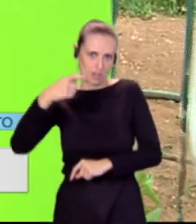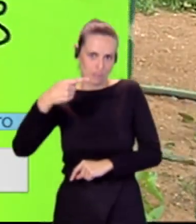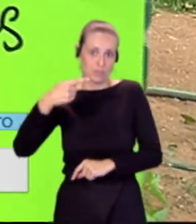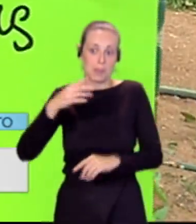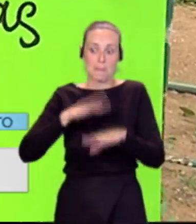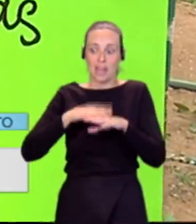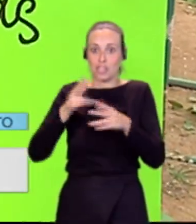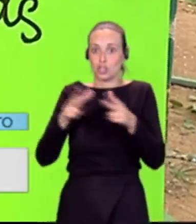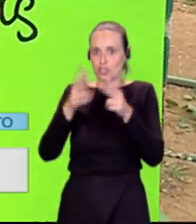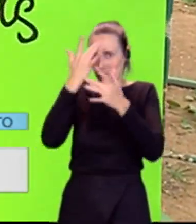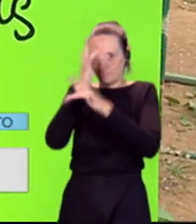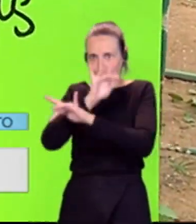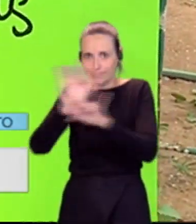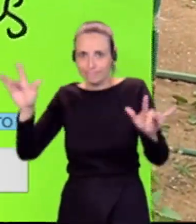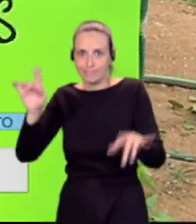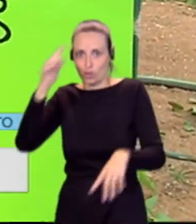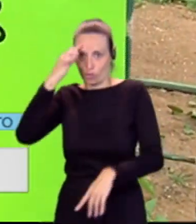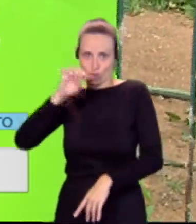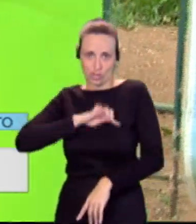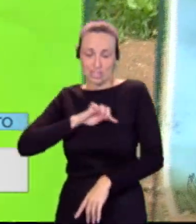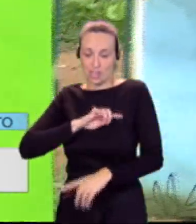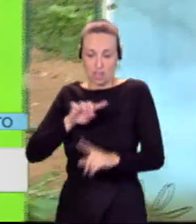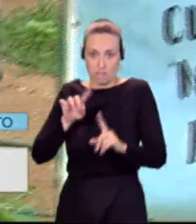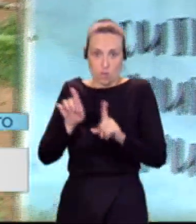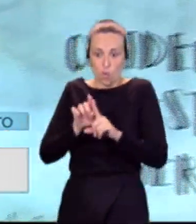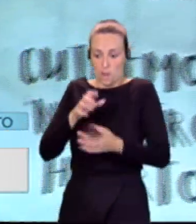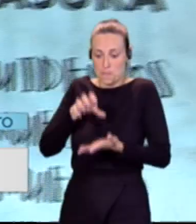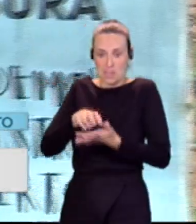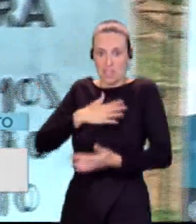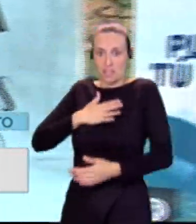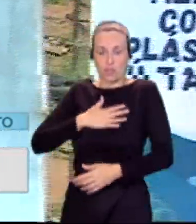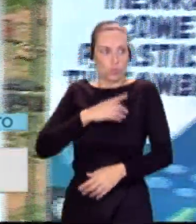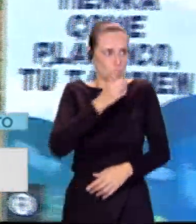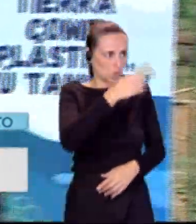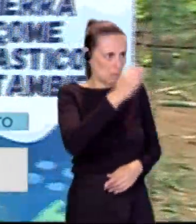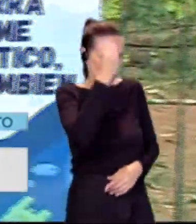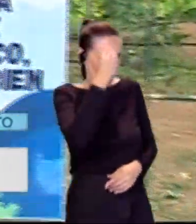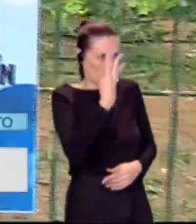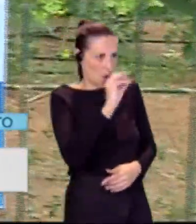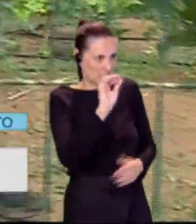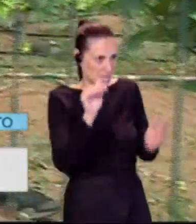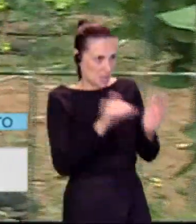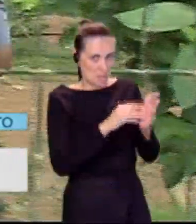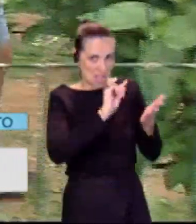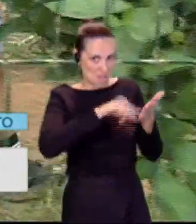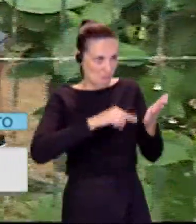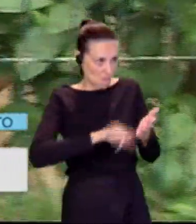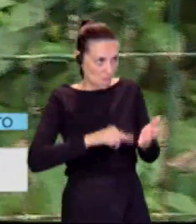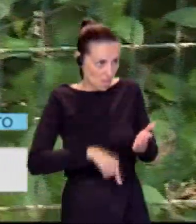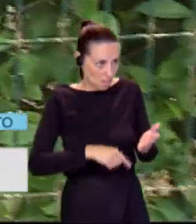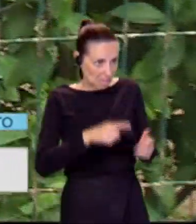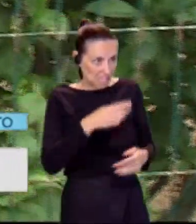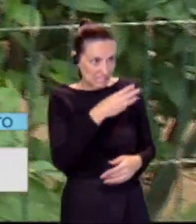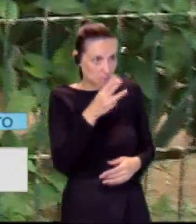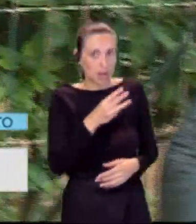concienciar a los alumnos de este centro. ¿Se esperaban 40.000 firmas en menos de tres semanas? La verdad que nos esperábamos mil firmas por mes.